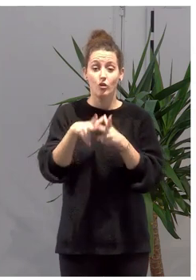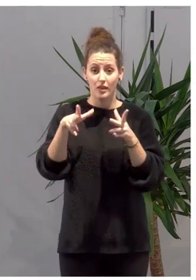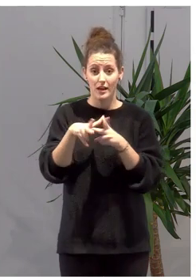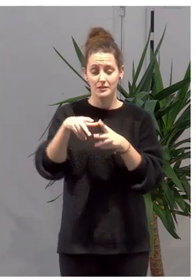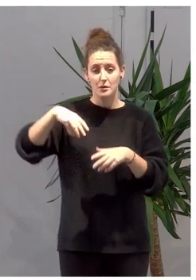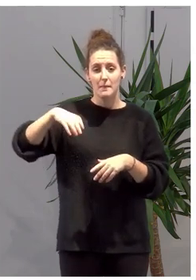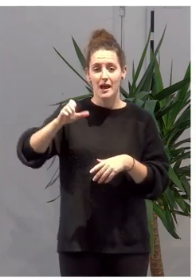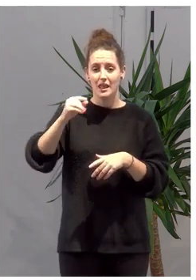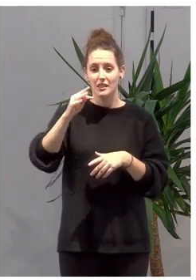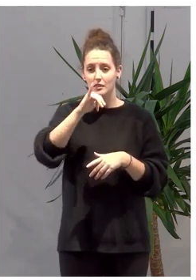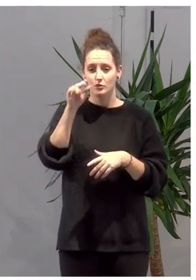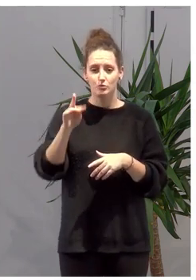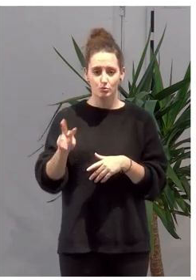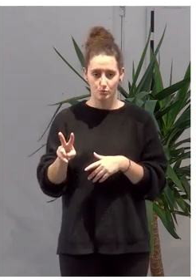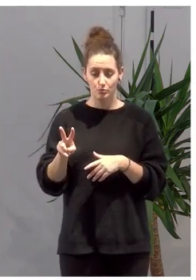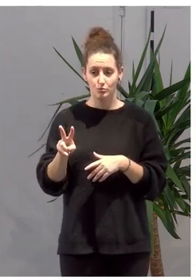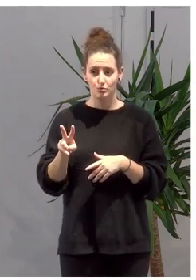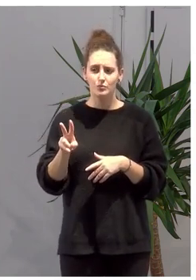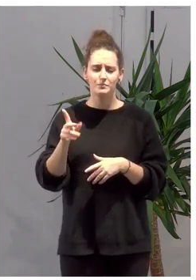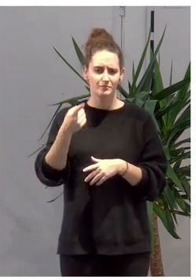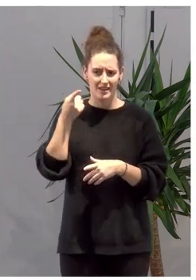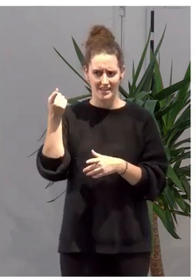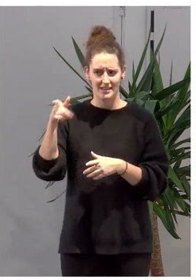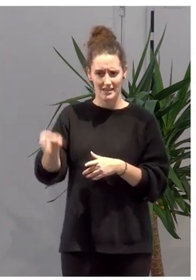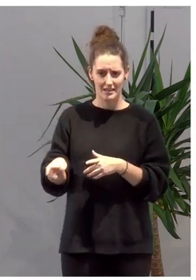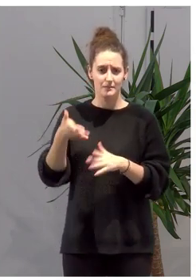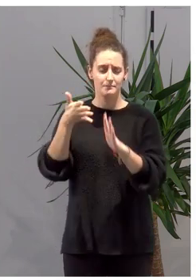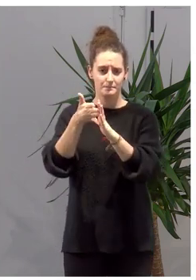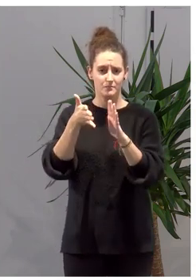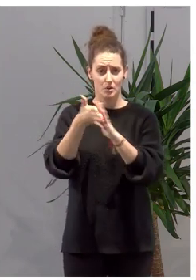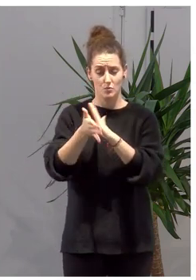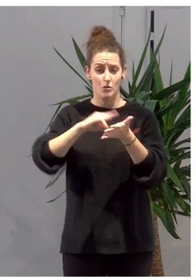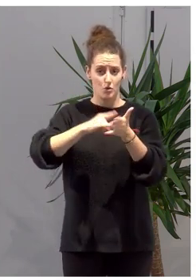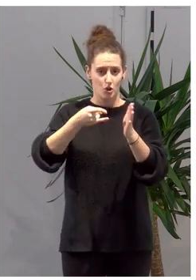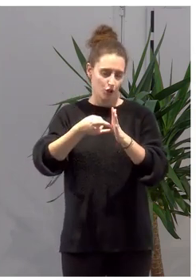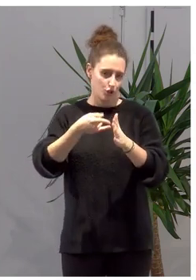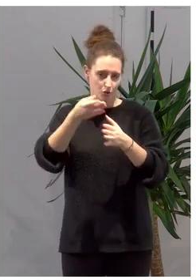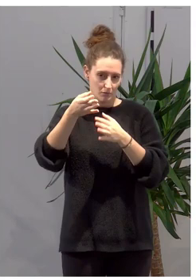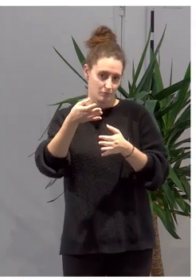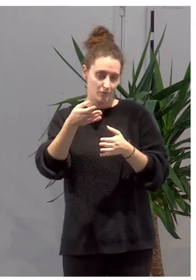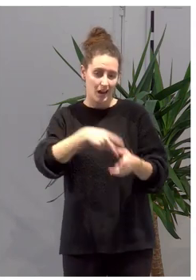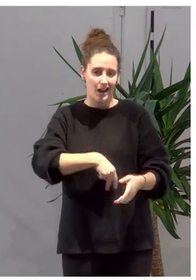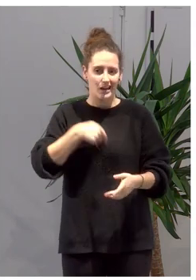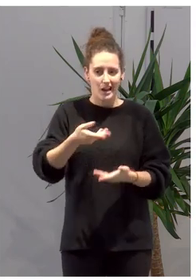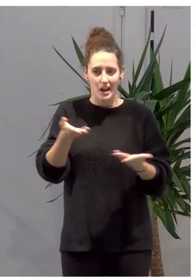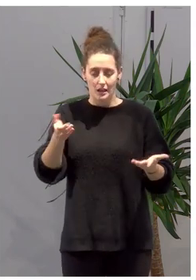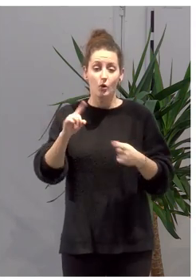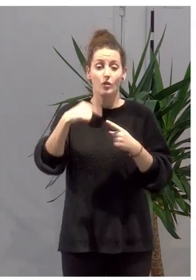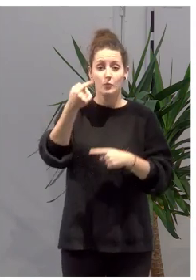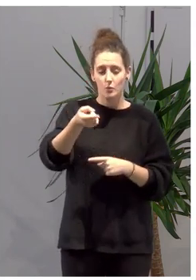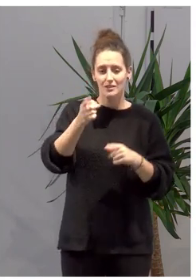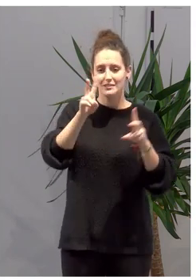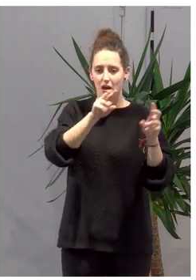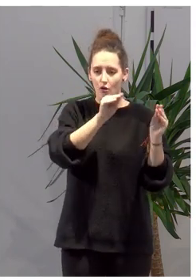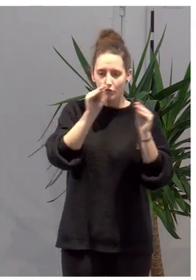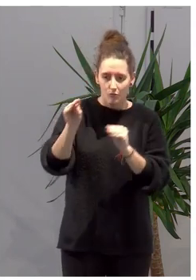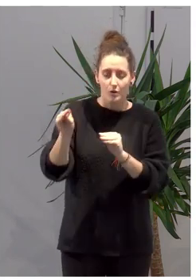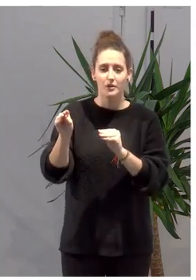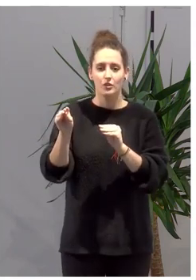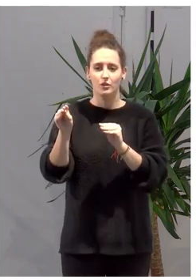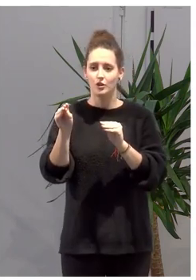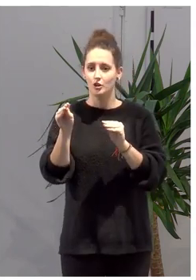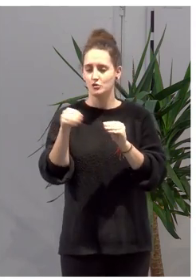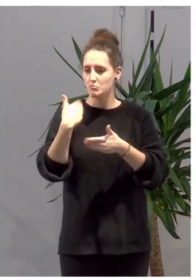para que os comente un poco las líneas generales del proyecto y luego ya iremos centrando un poco más en el tema de las formaciones, distintas